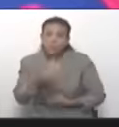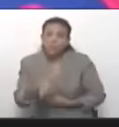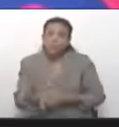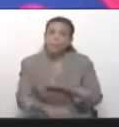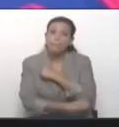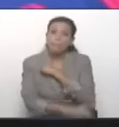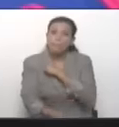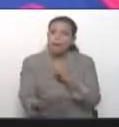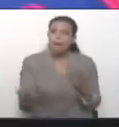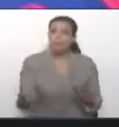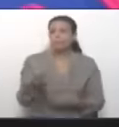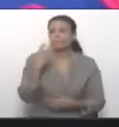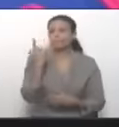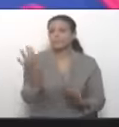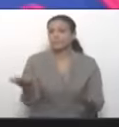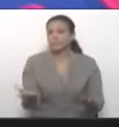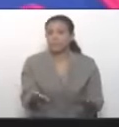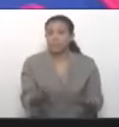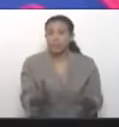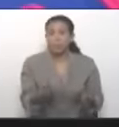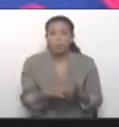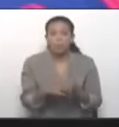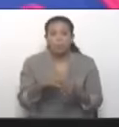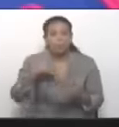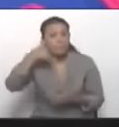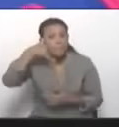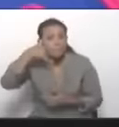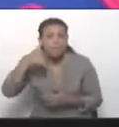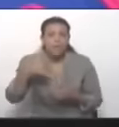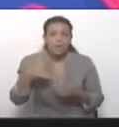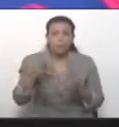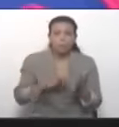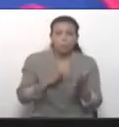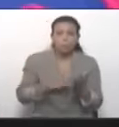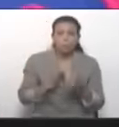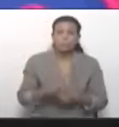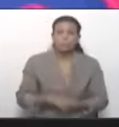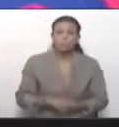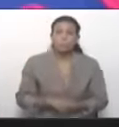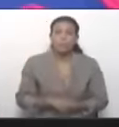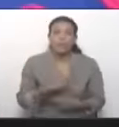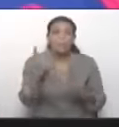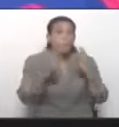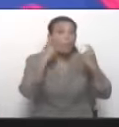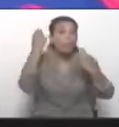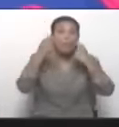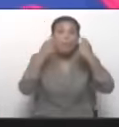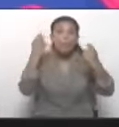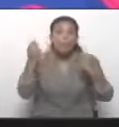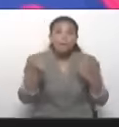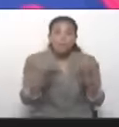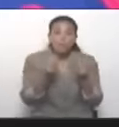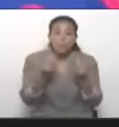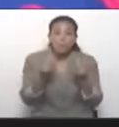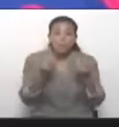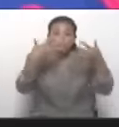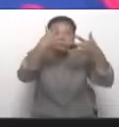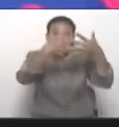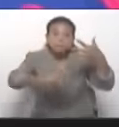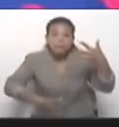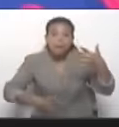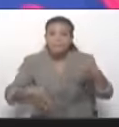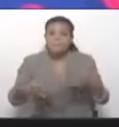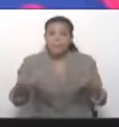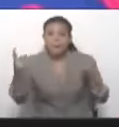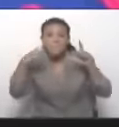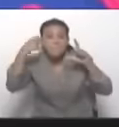fraude. Audios que están saliendo, videos. Y prometen que hay mucho material, más material